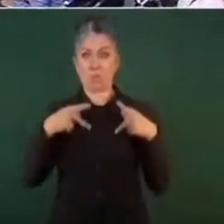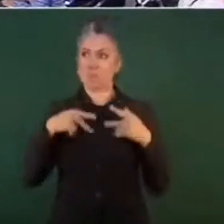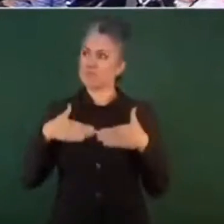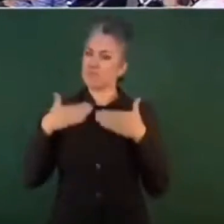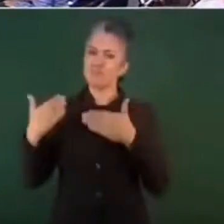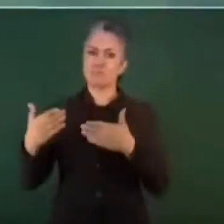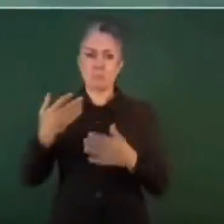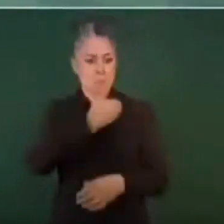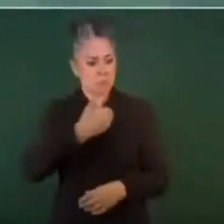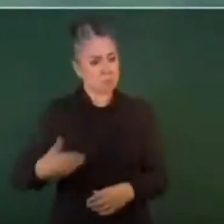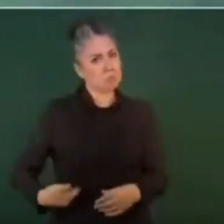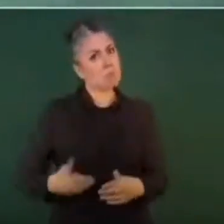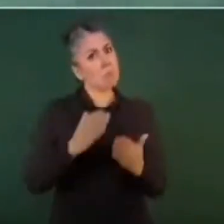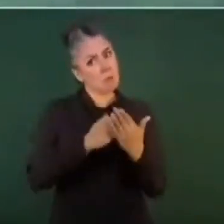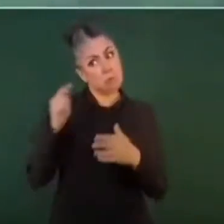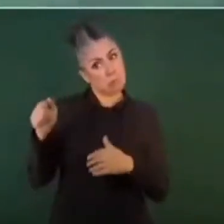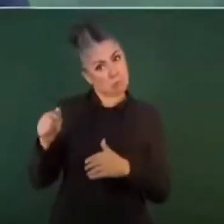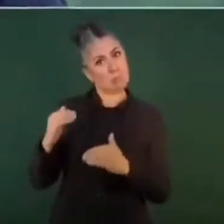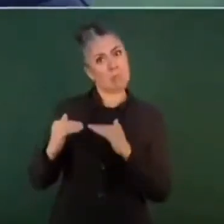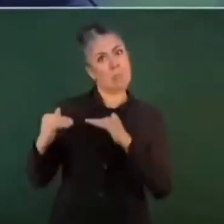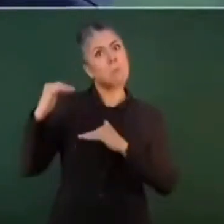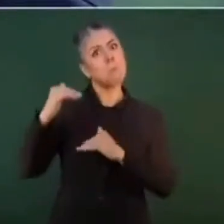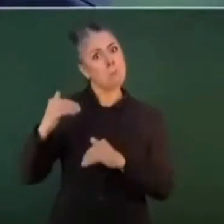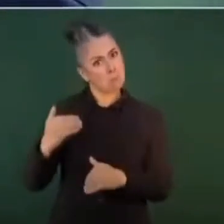y ya no hablemos